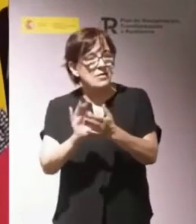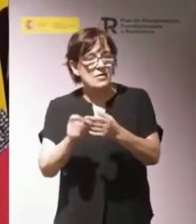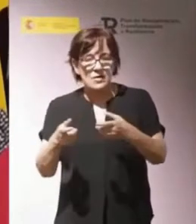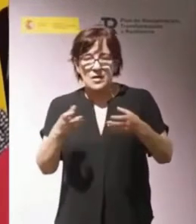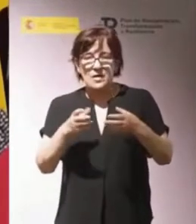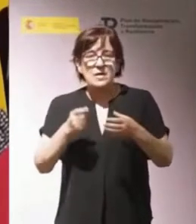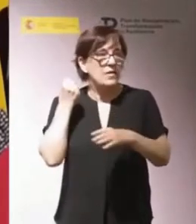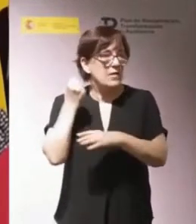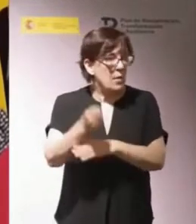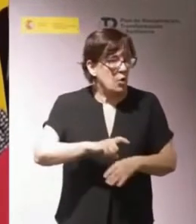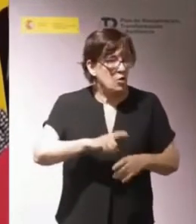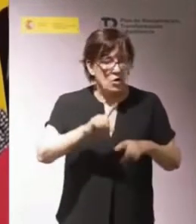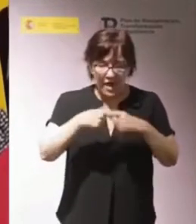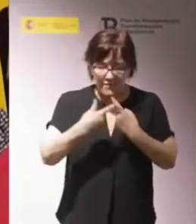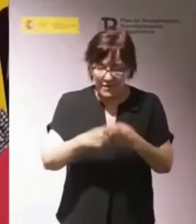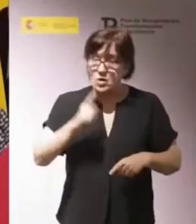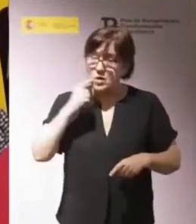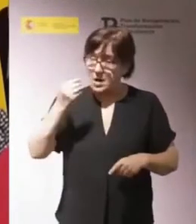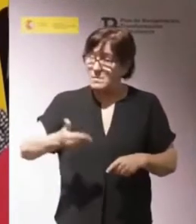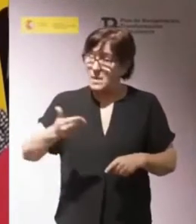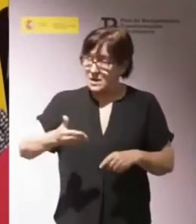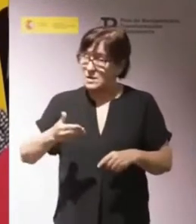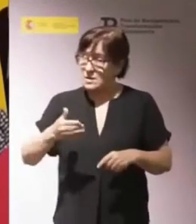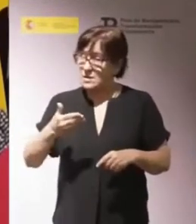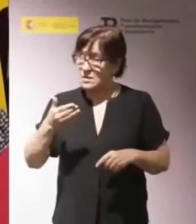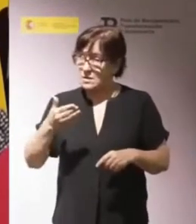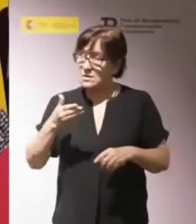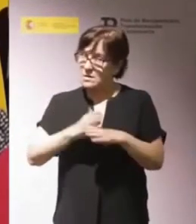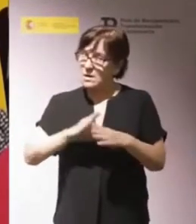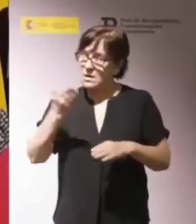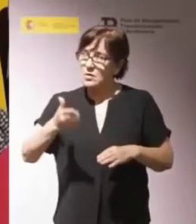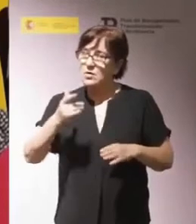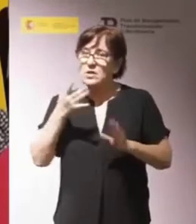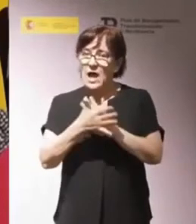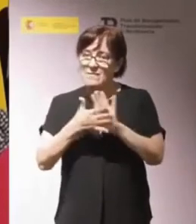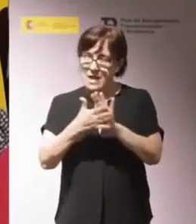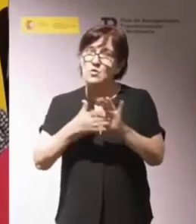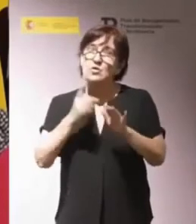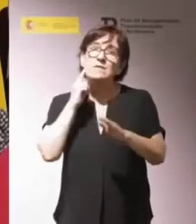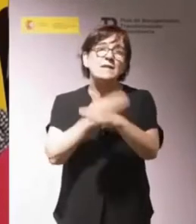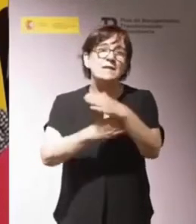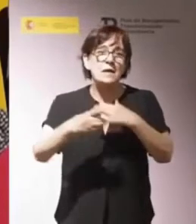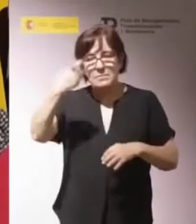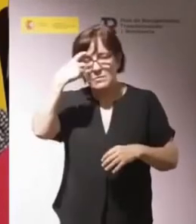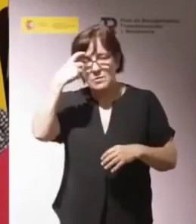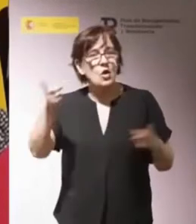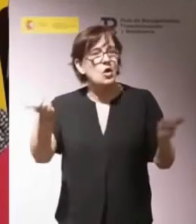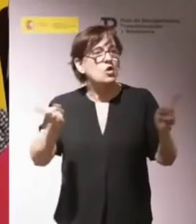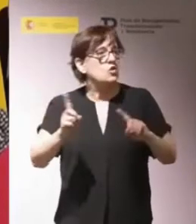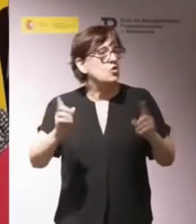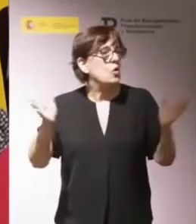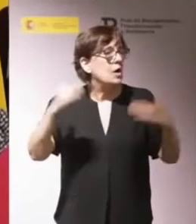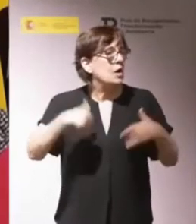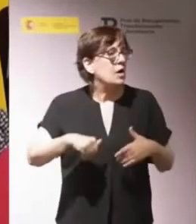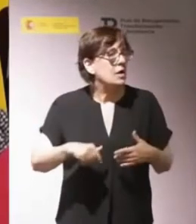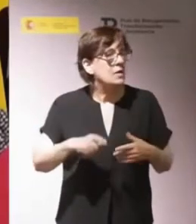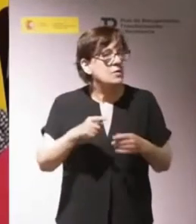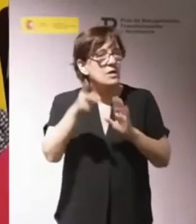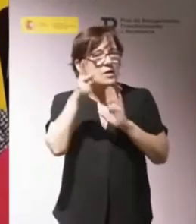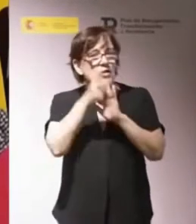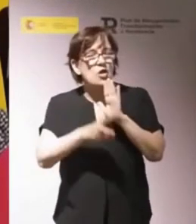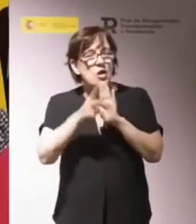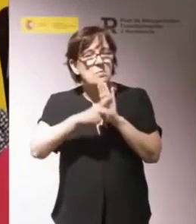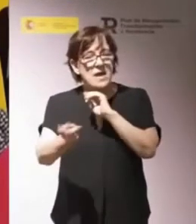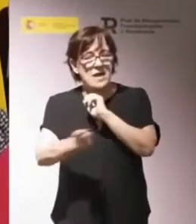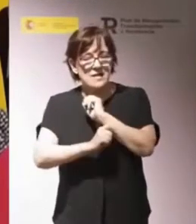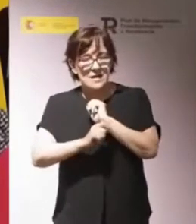de apoyo a las familias, una parte importante cuando hablamos de la discapacidad intelectual. Además, no contamos con un marco estratégico